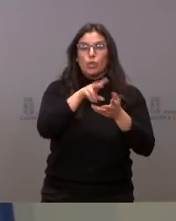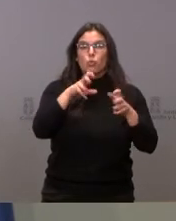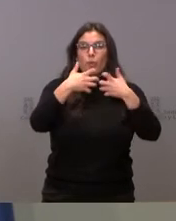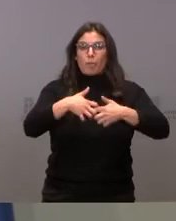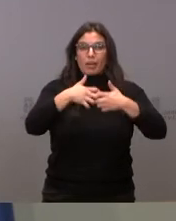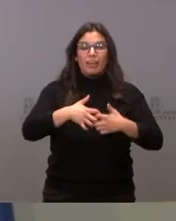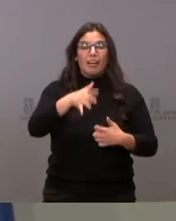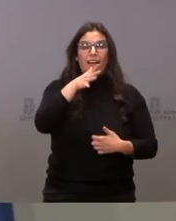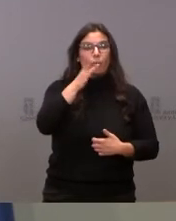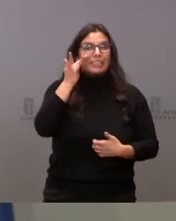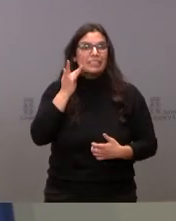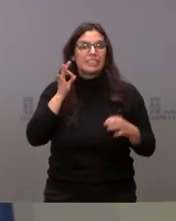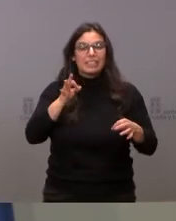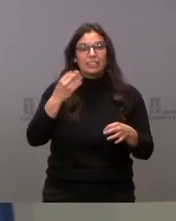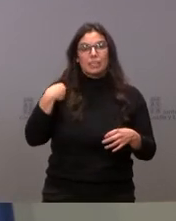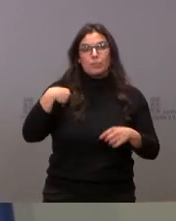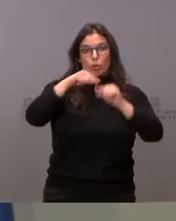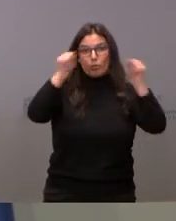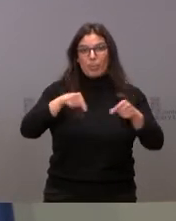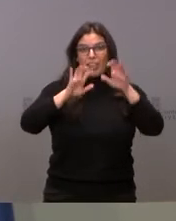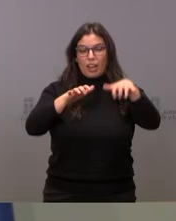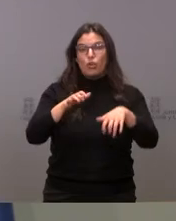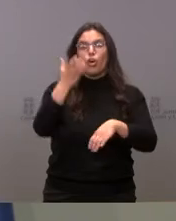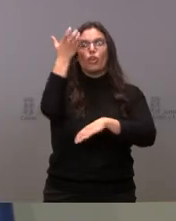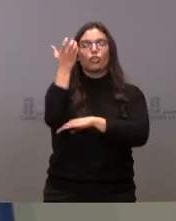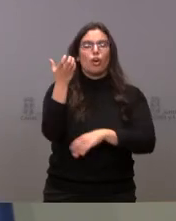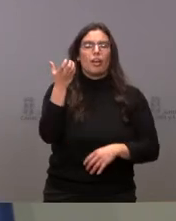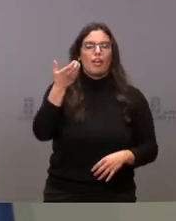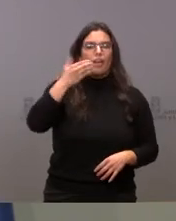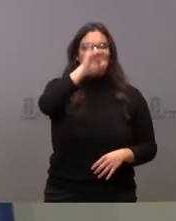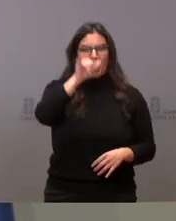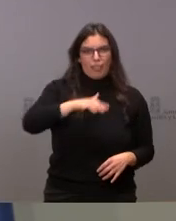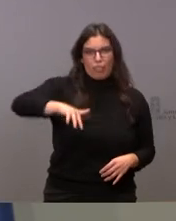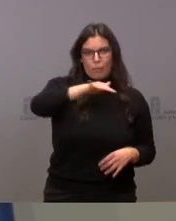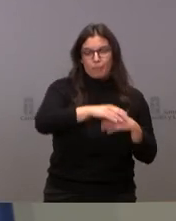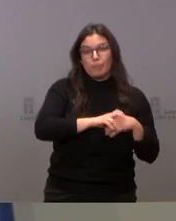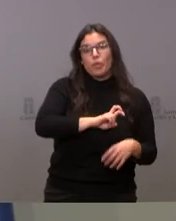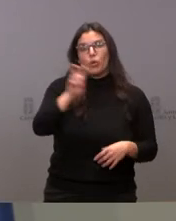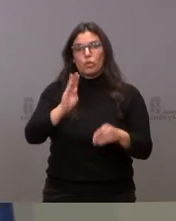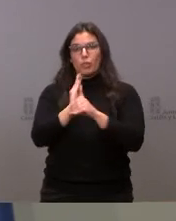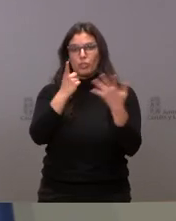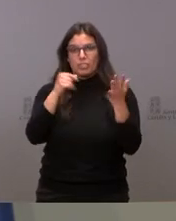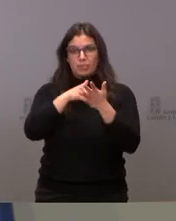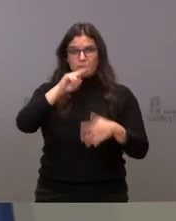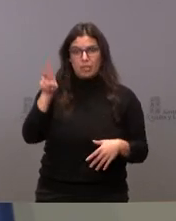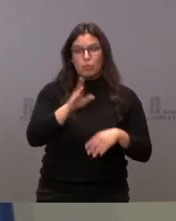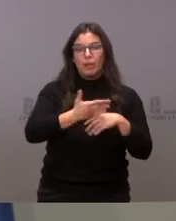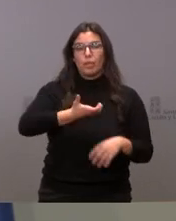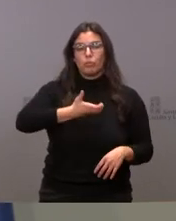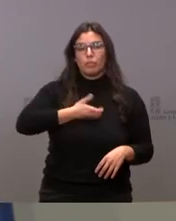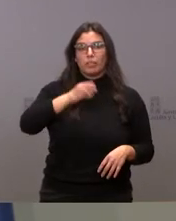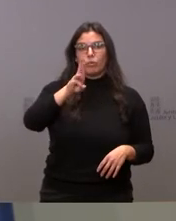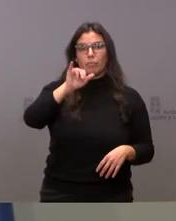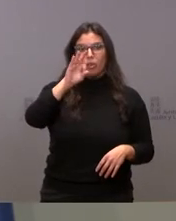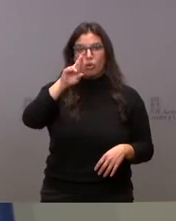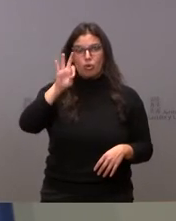en Torre del Bierzo, en la provincia de León. Otra subvención de 60.000 euros al Ayuntamiento de Prioro,